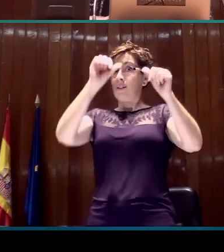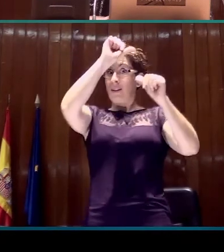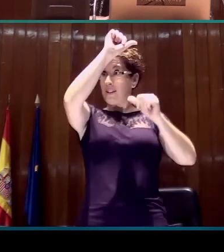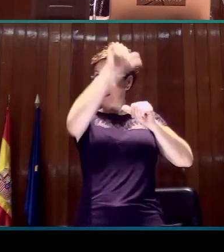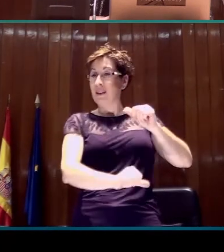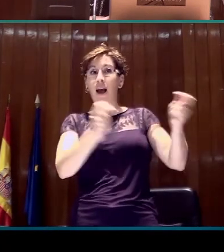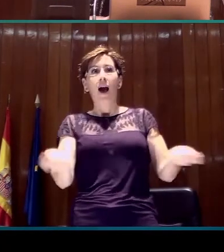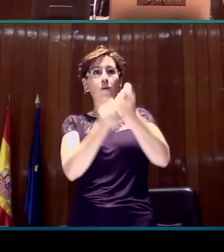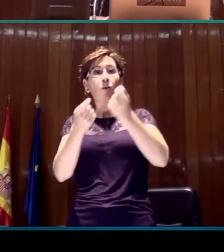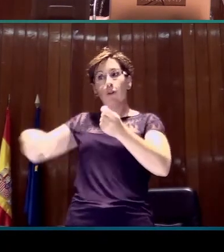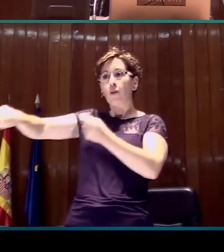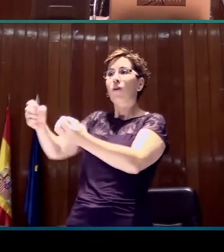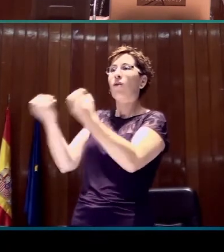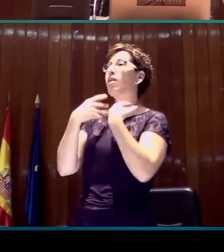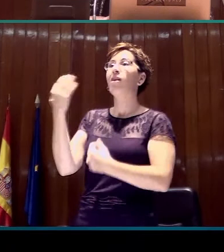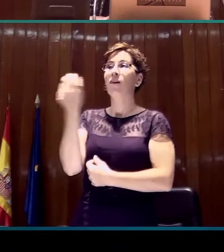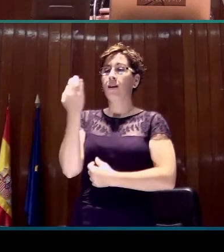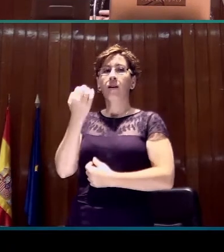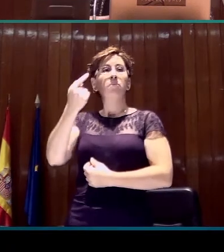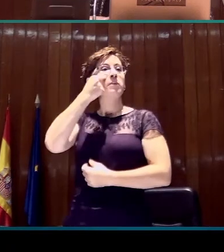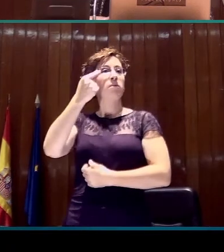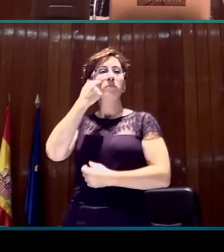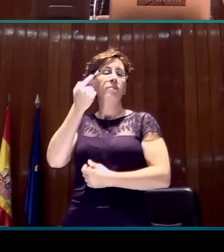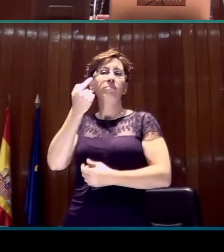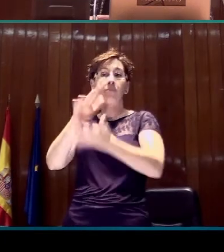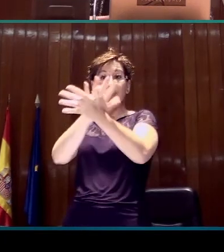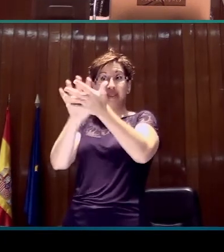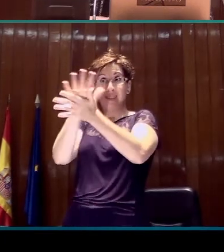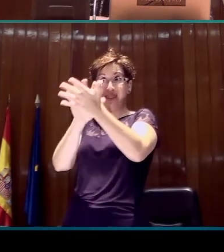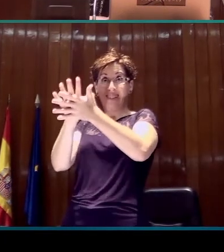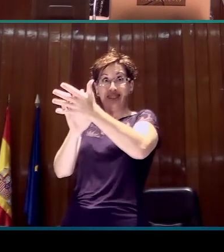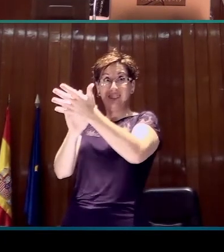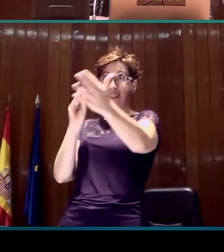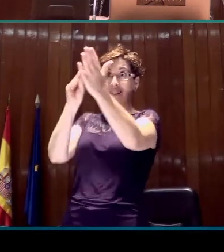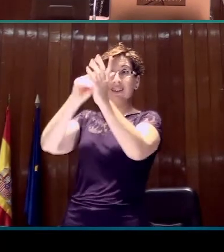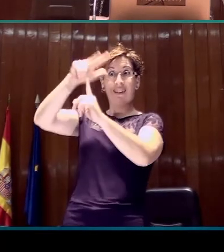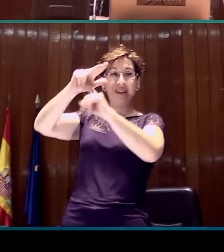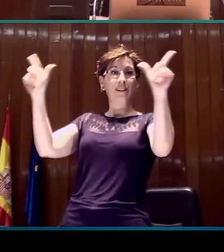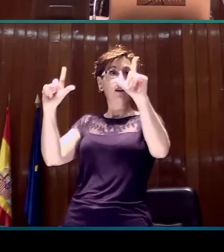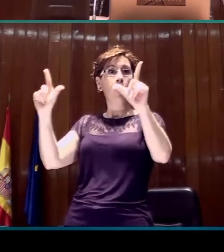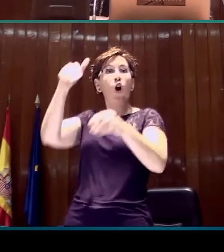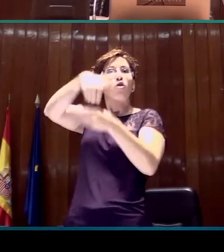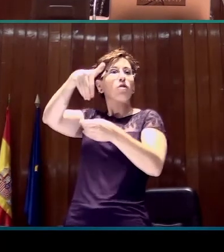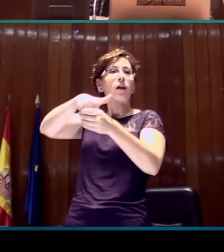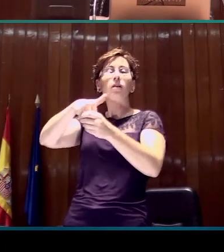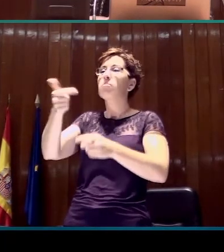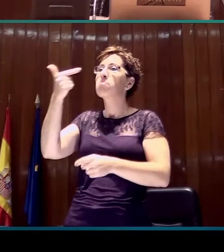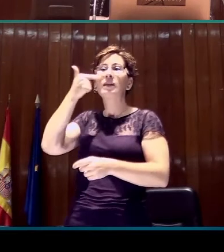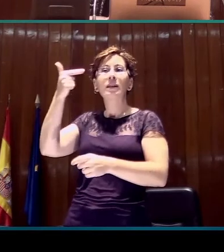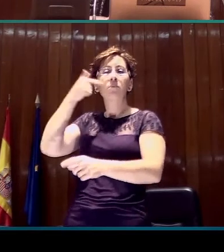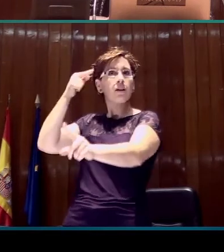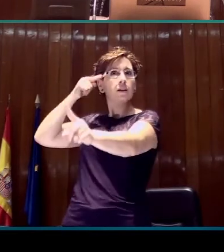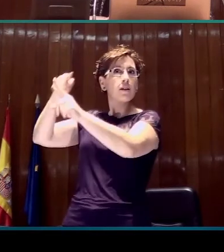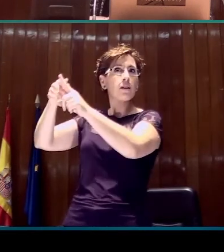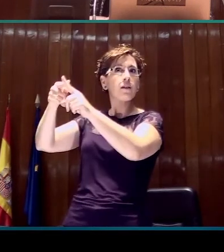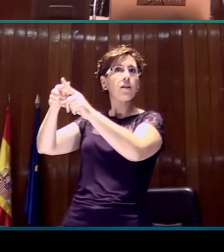como sucede con la mayoría de los contenidos asignados en televisión, son contenidos que están principalmente dirigidos a las personas